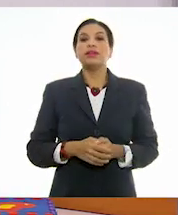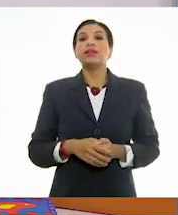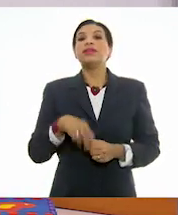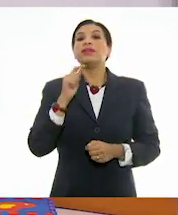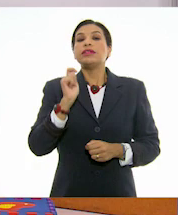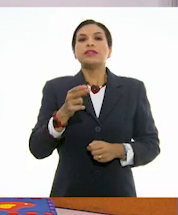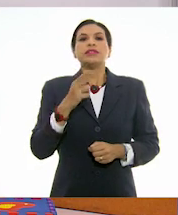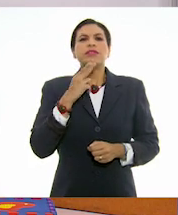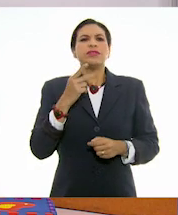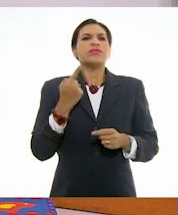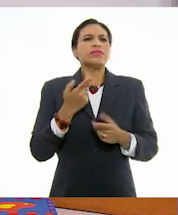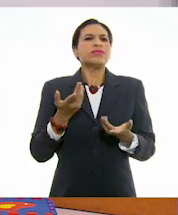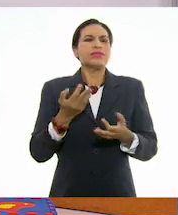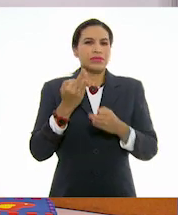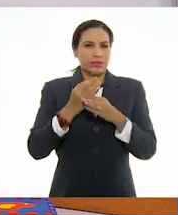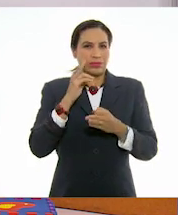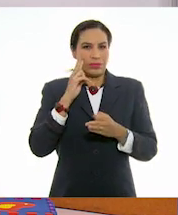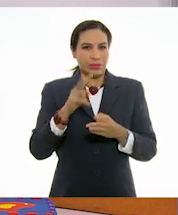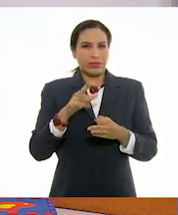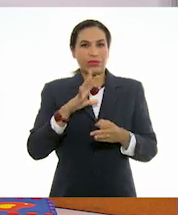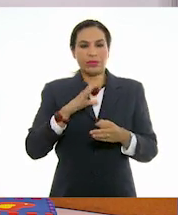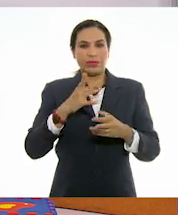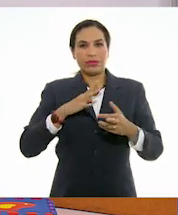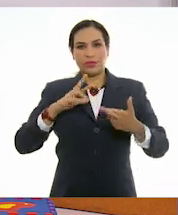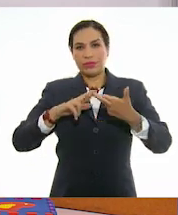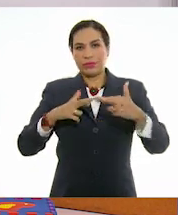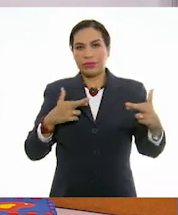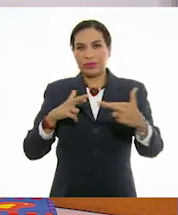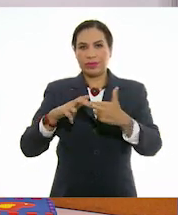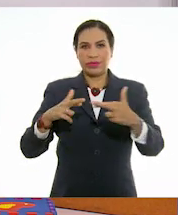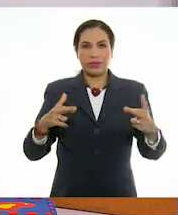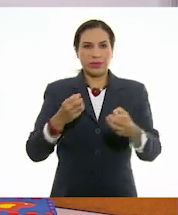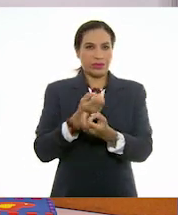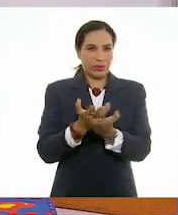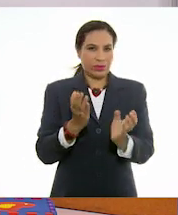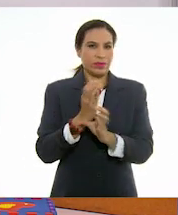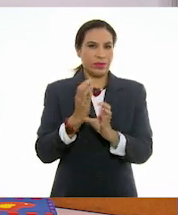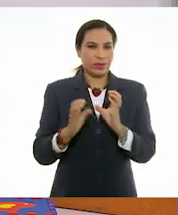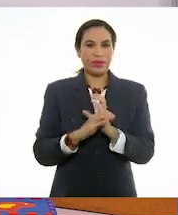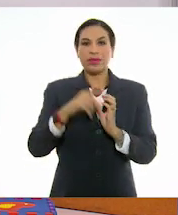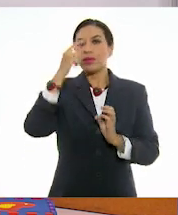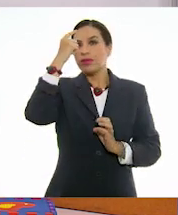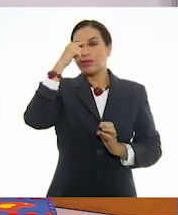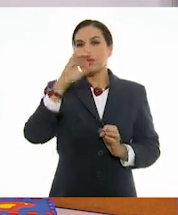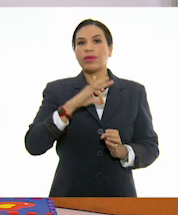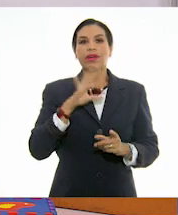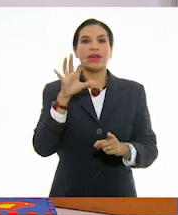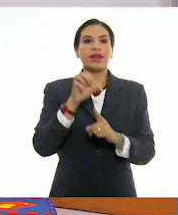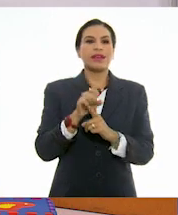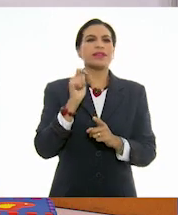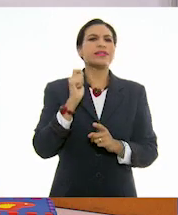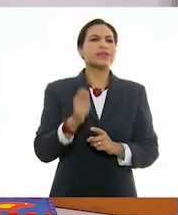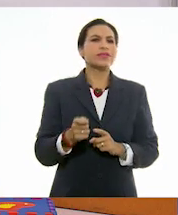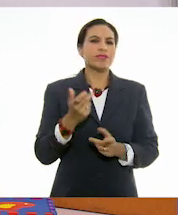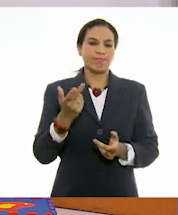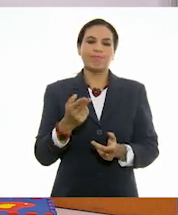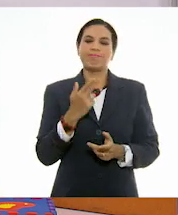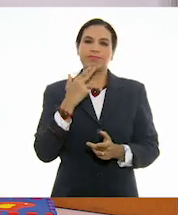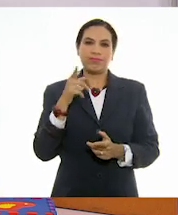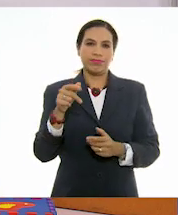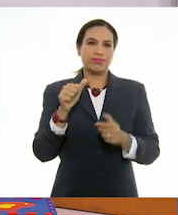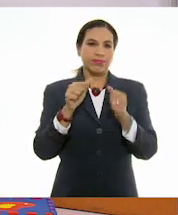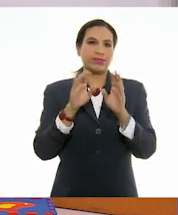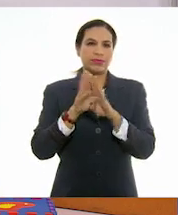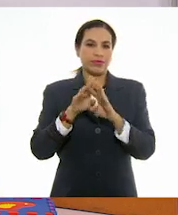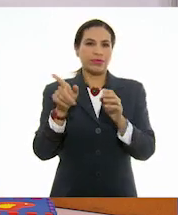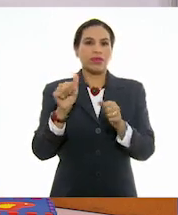considerar, Oscar, que haya una relación entre estos elementos para lograr un significado que el artista